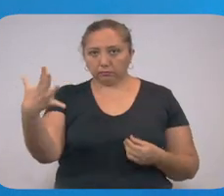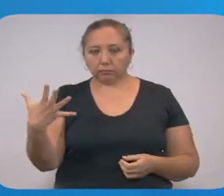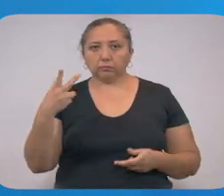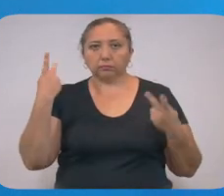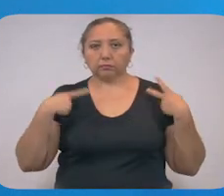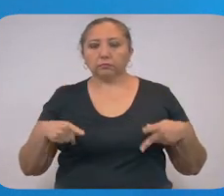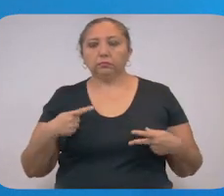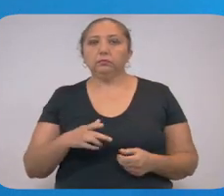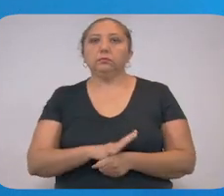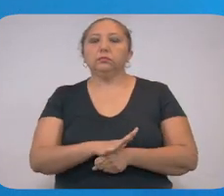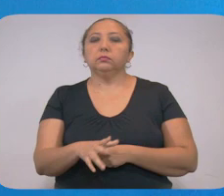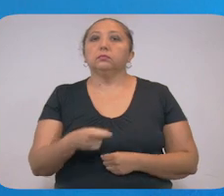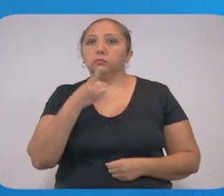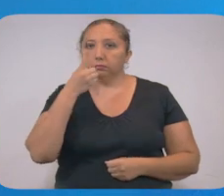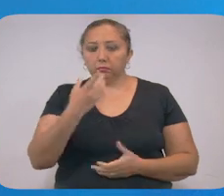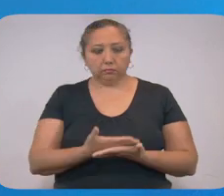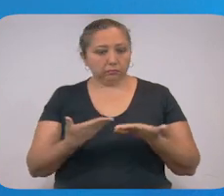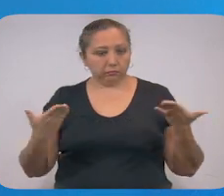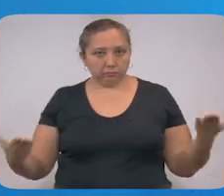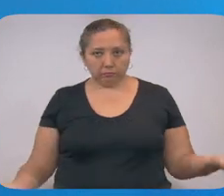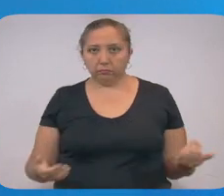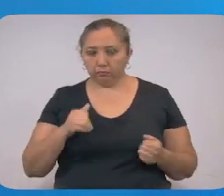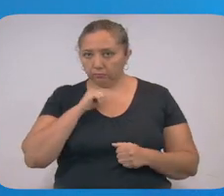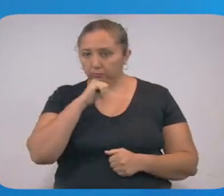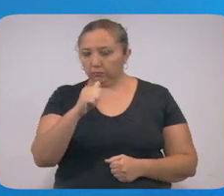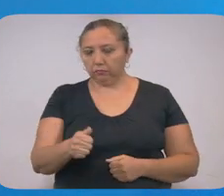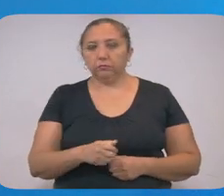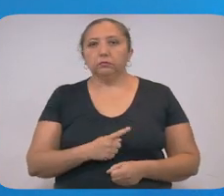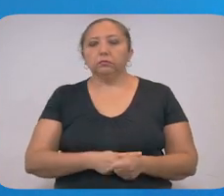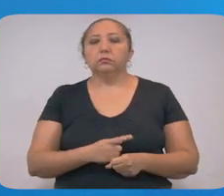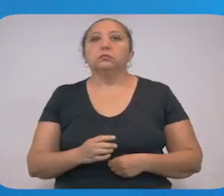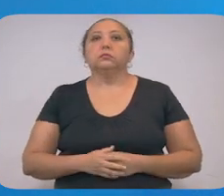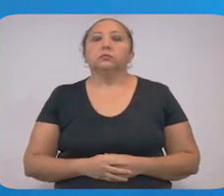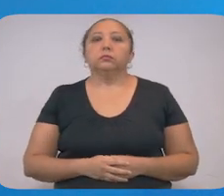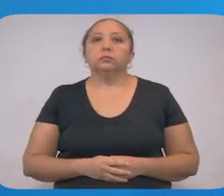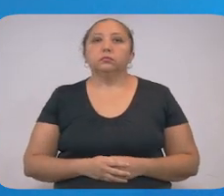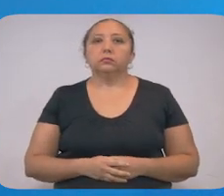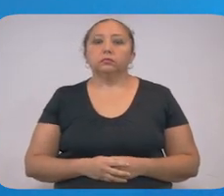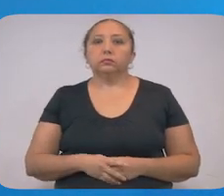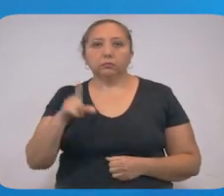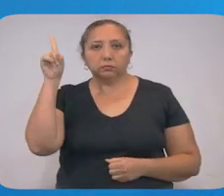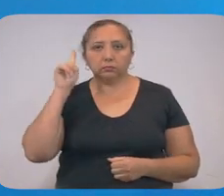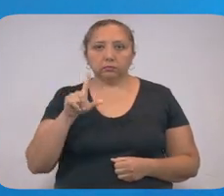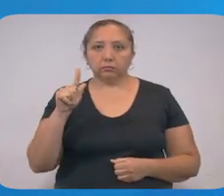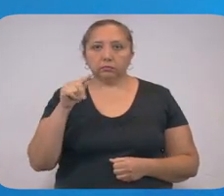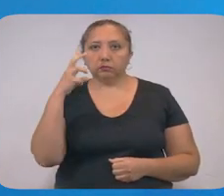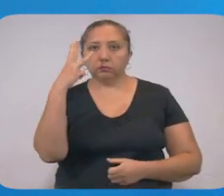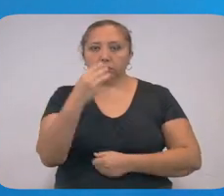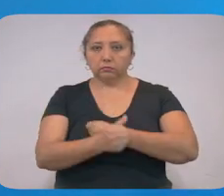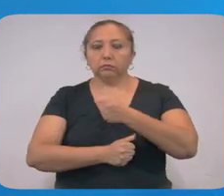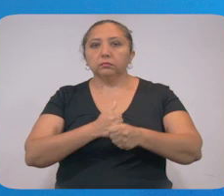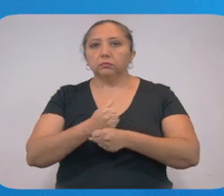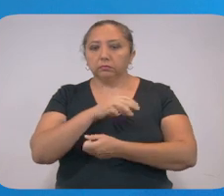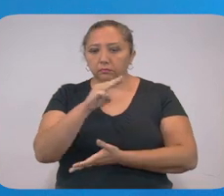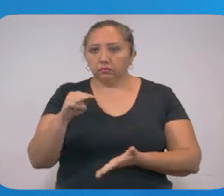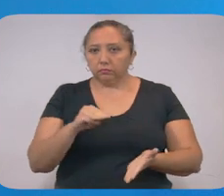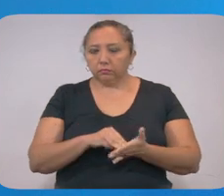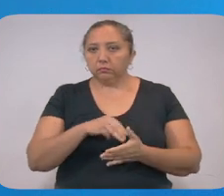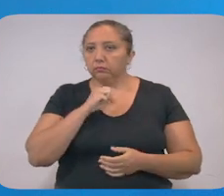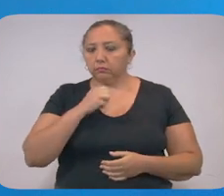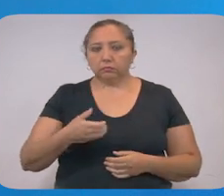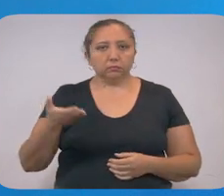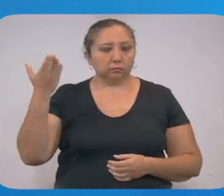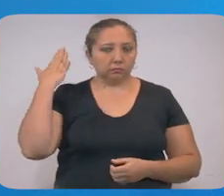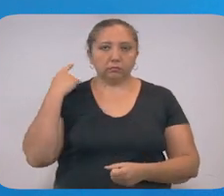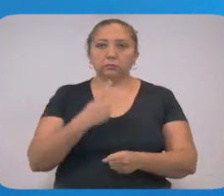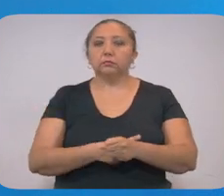contactos, los cuales hasta el momento se reportan asintomáticos. Mujer de 73 años de Mérida, sin antecedentes